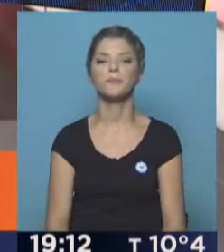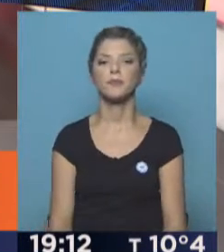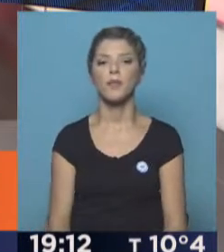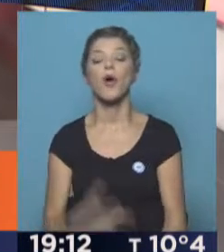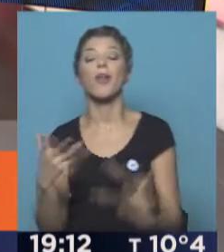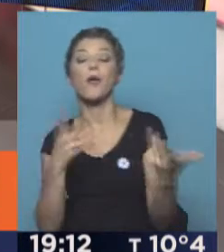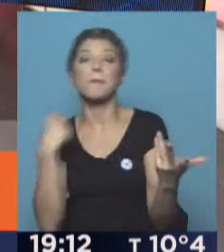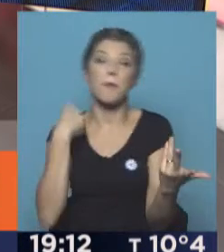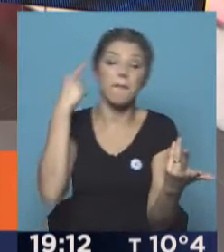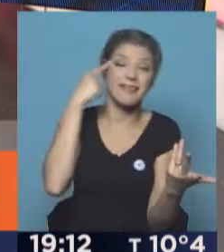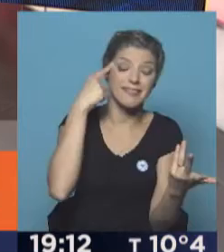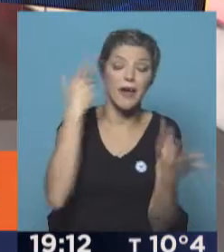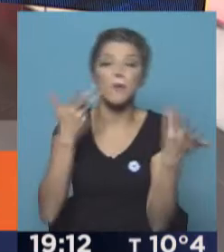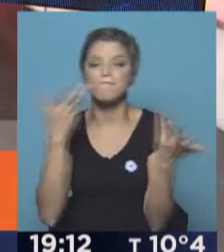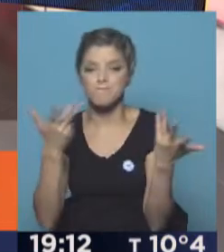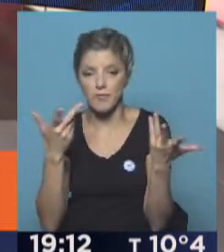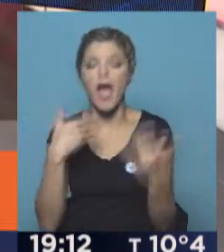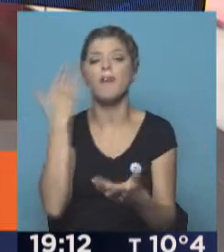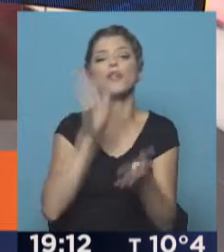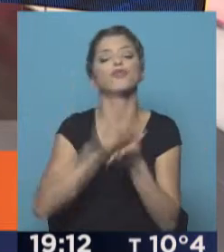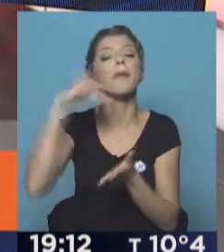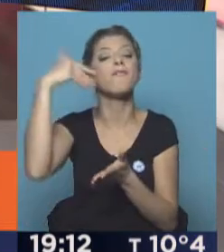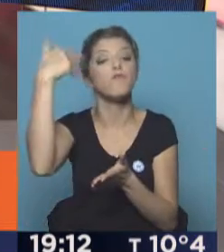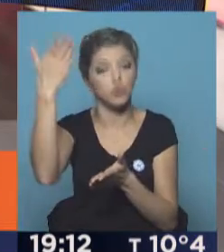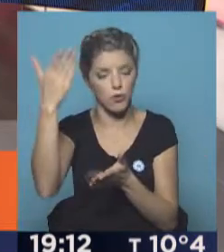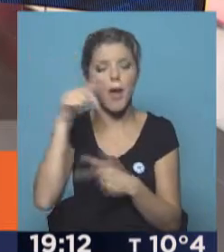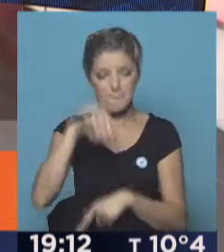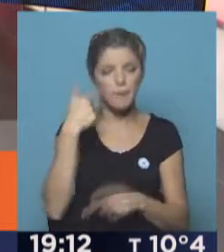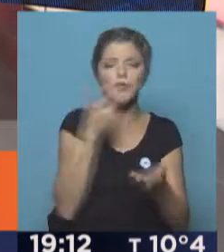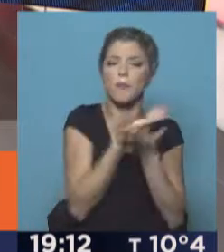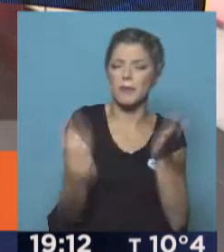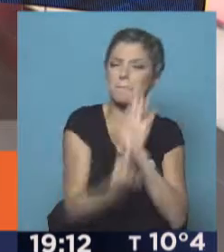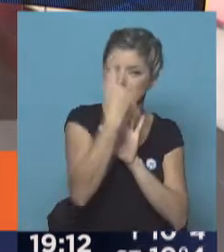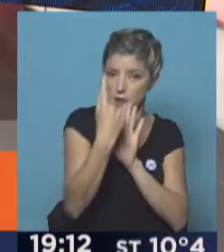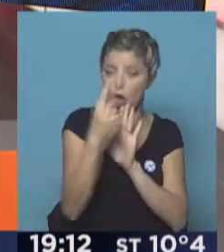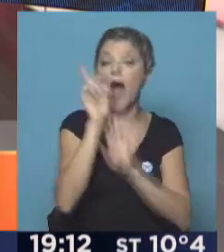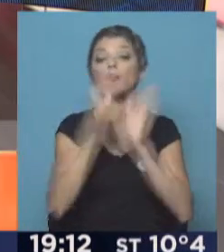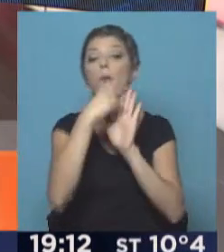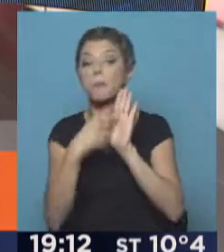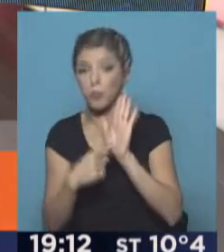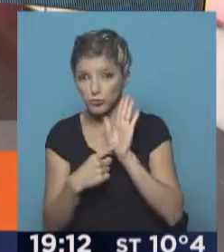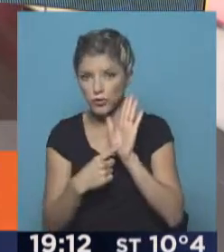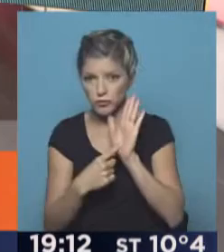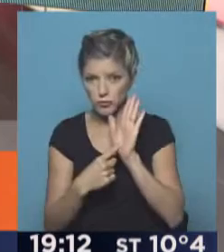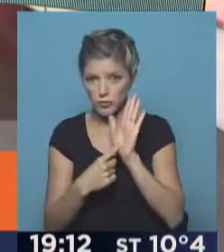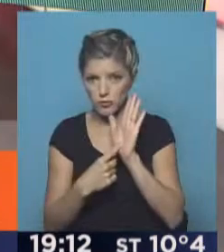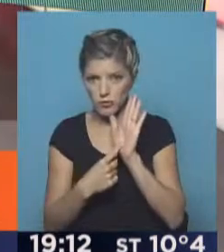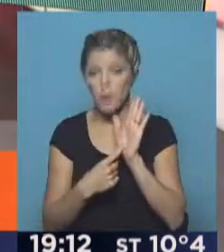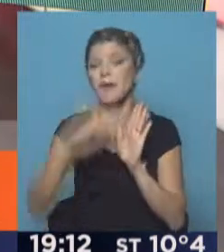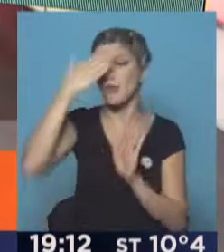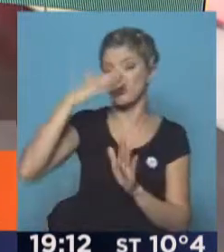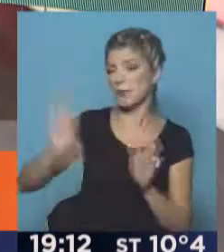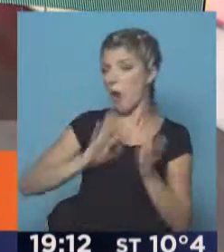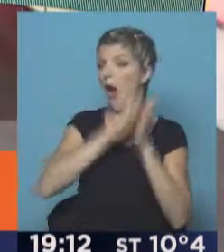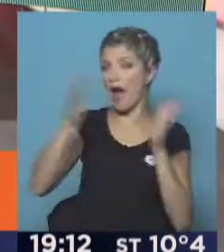especulativo que puede llegar a ser, hablar del futuro, algunas de las razones que tienen que ver con decisiones dirigenciales del último año y que